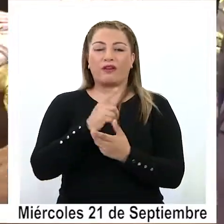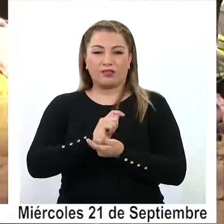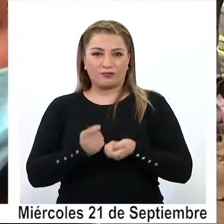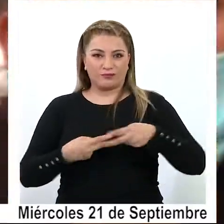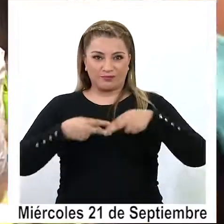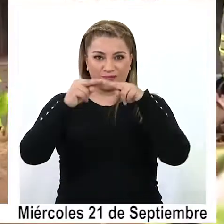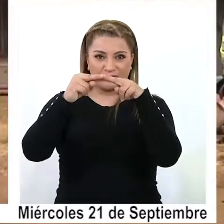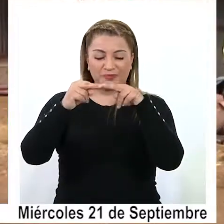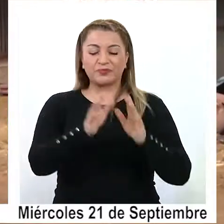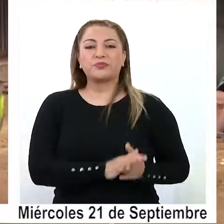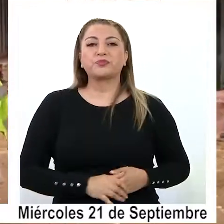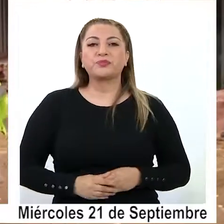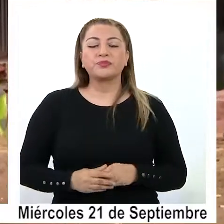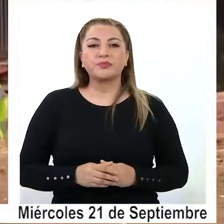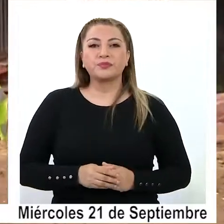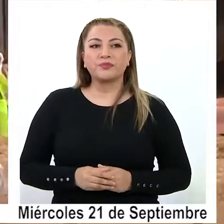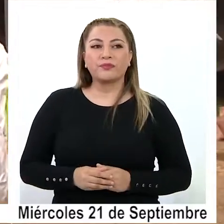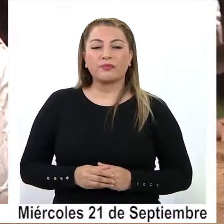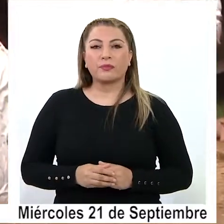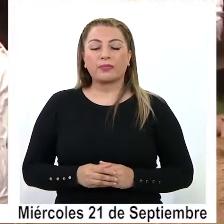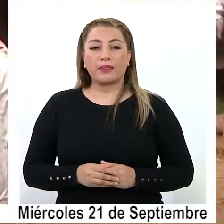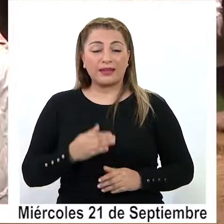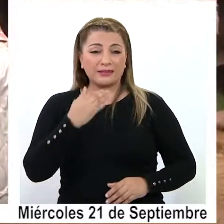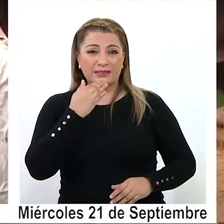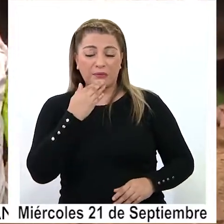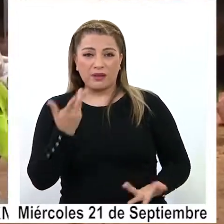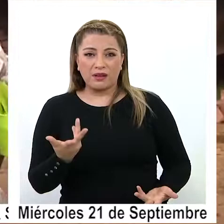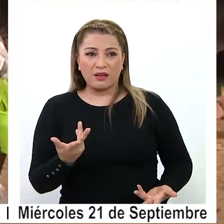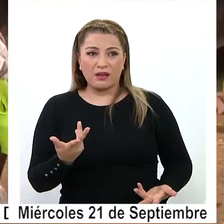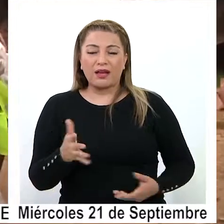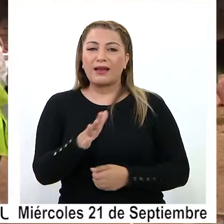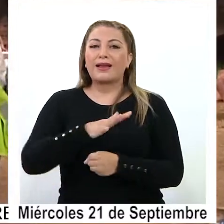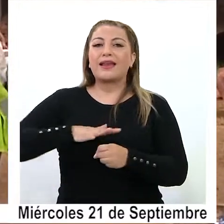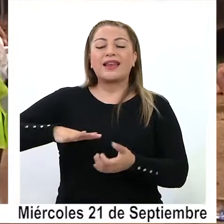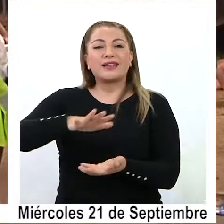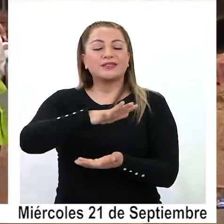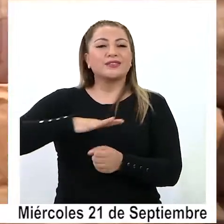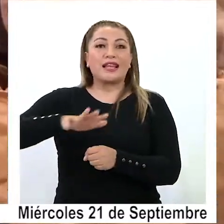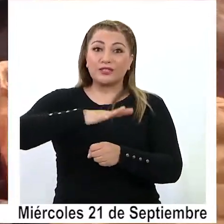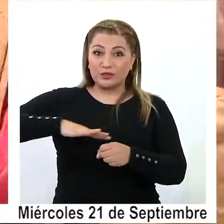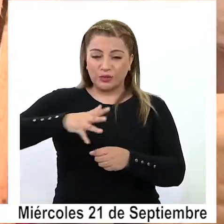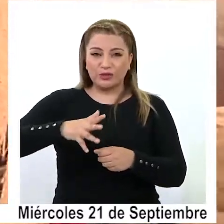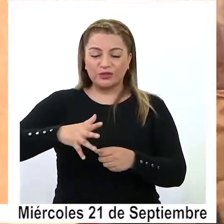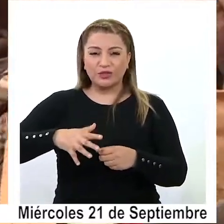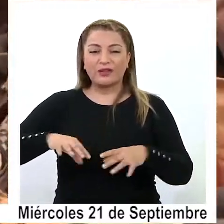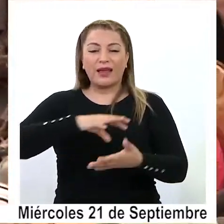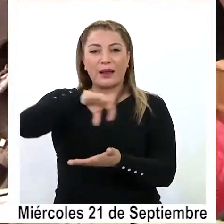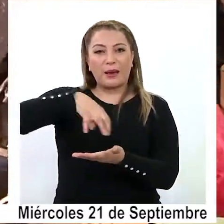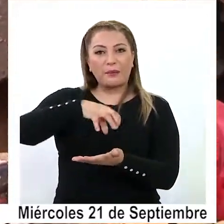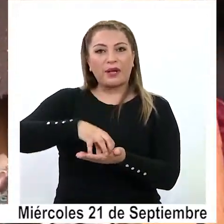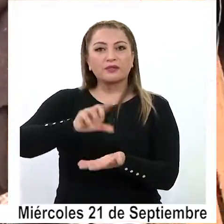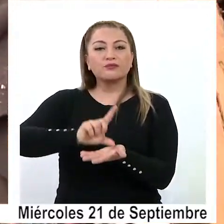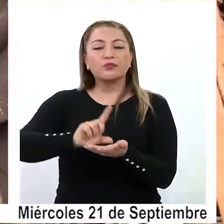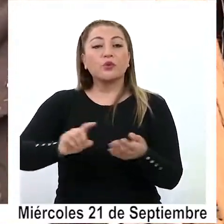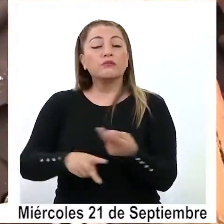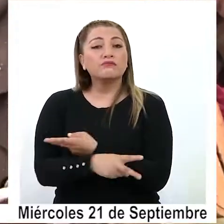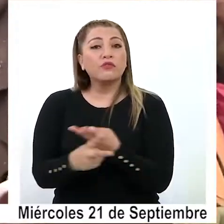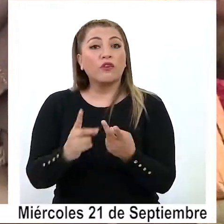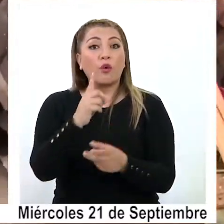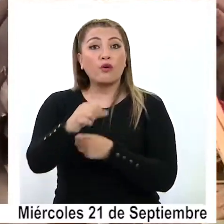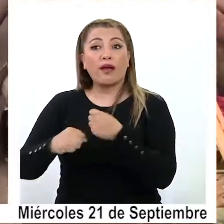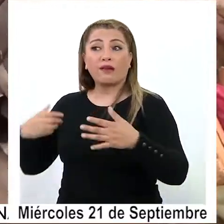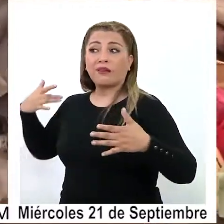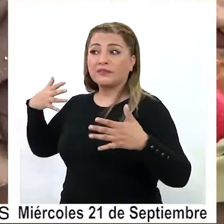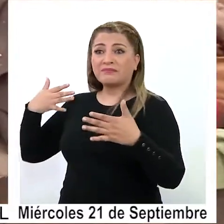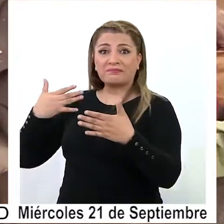De todos modos, más allá de lo que ocurrirá con la plaza como espacio público, a un año